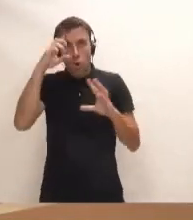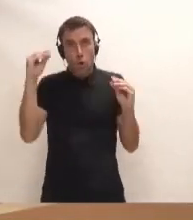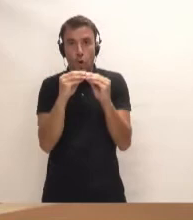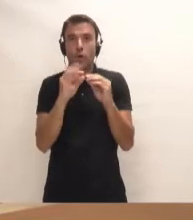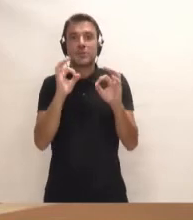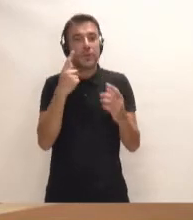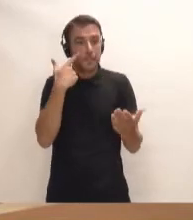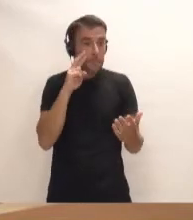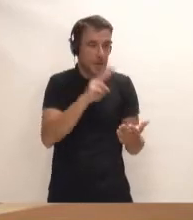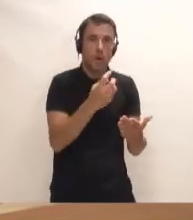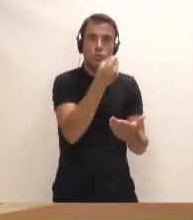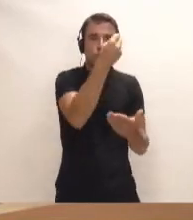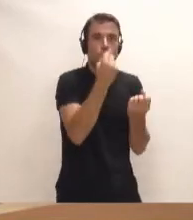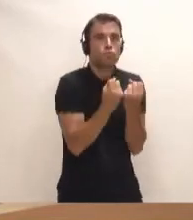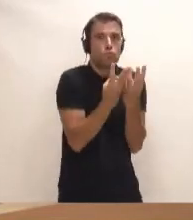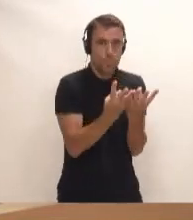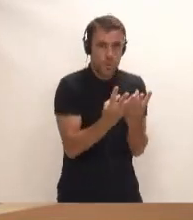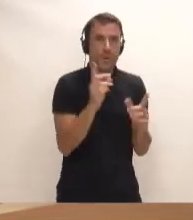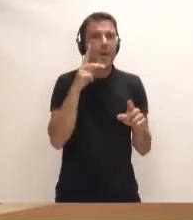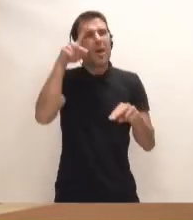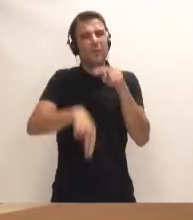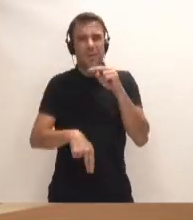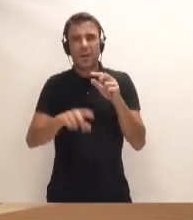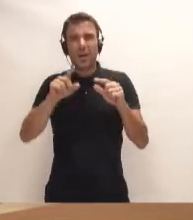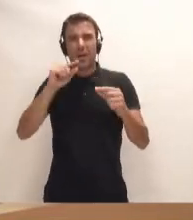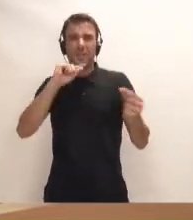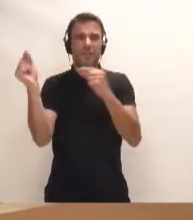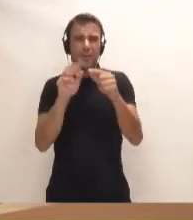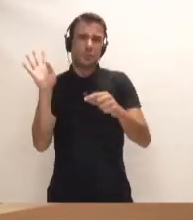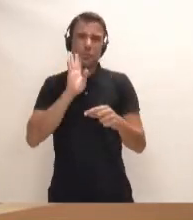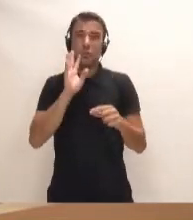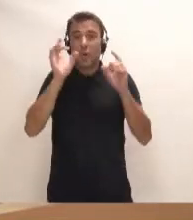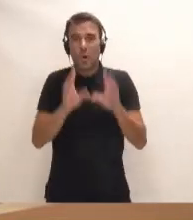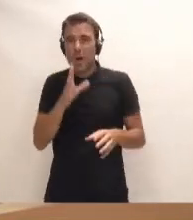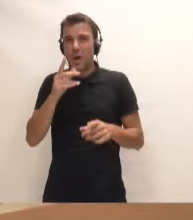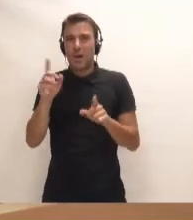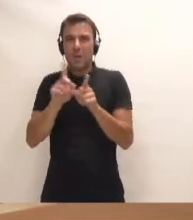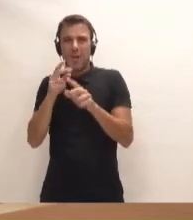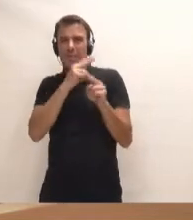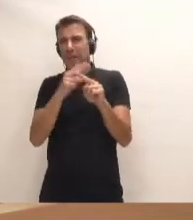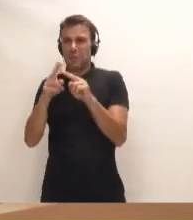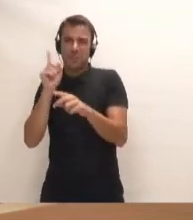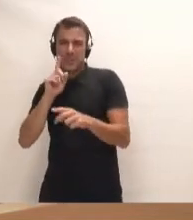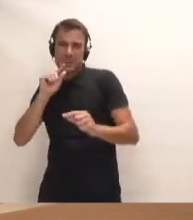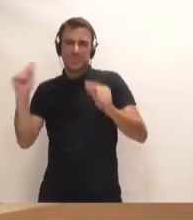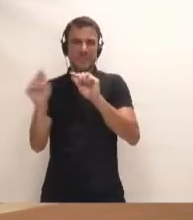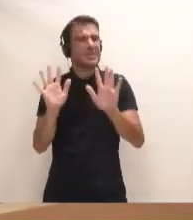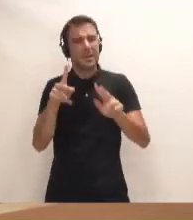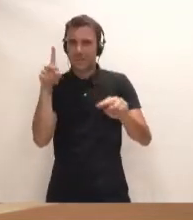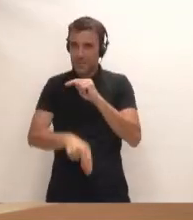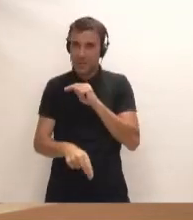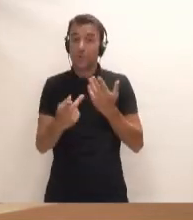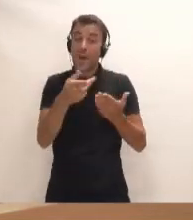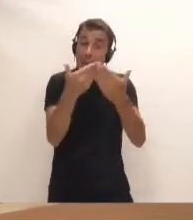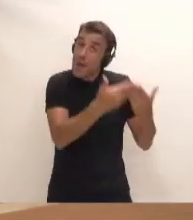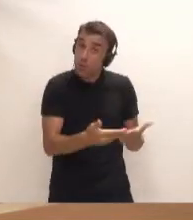números sobre la mesa, como digo, sin contaminar el debate, como está ahora mismo tan contaminado con diferentes datos que no son ciertos, y que ese estudio sea